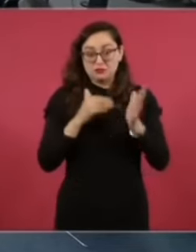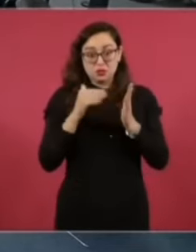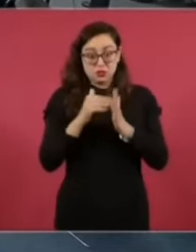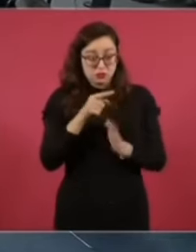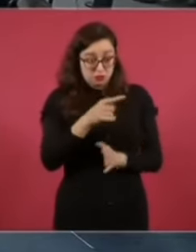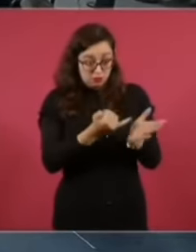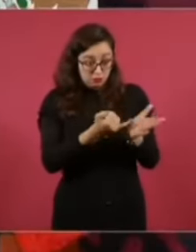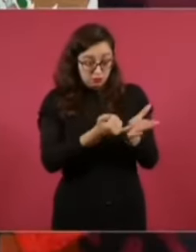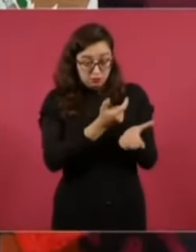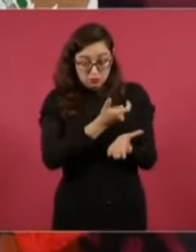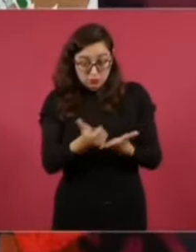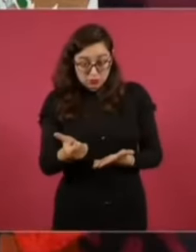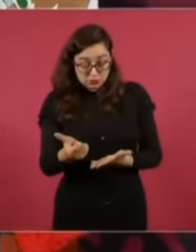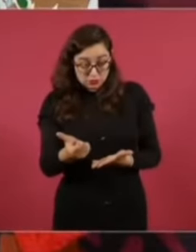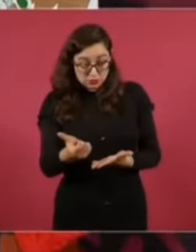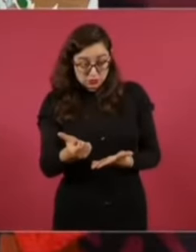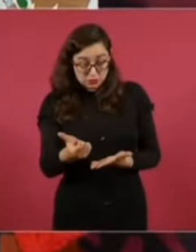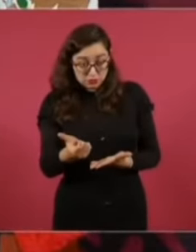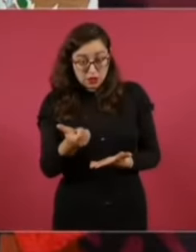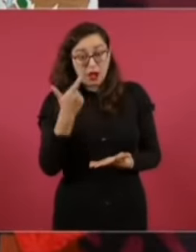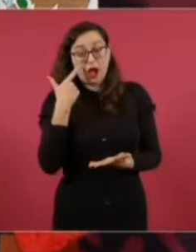Hay que ver si pagó impuestos.